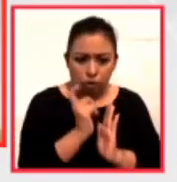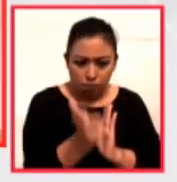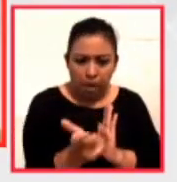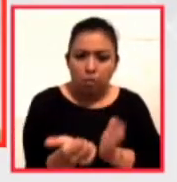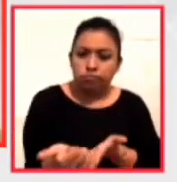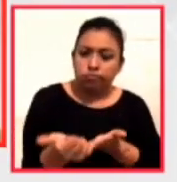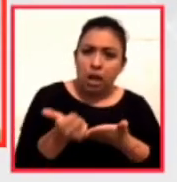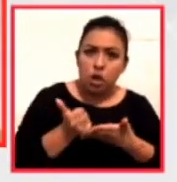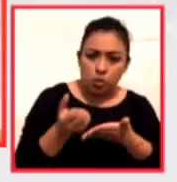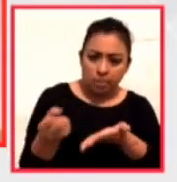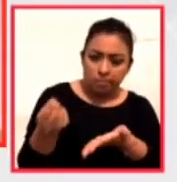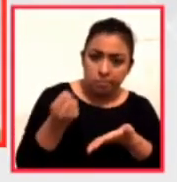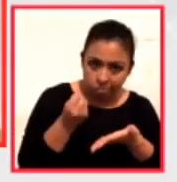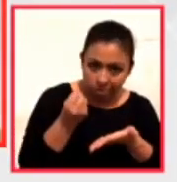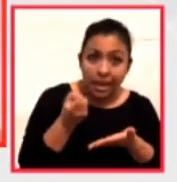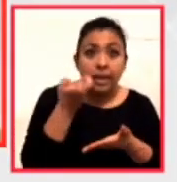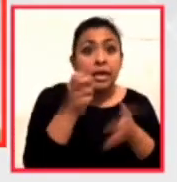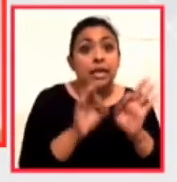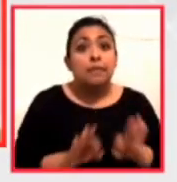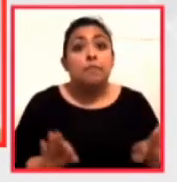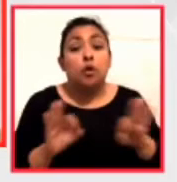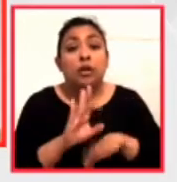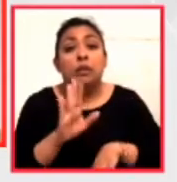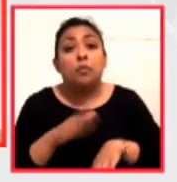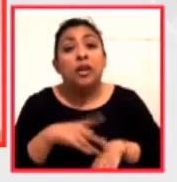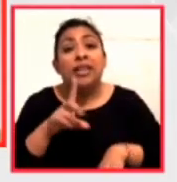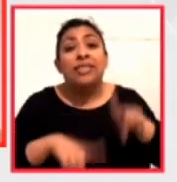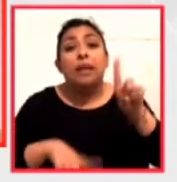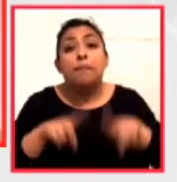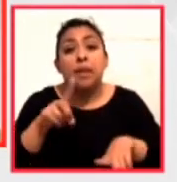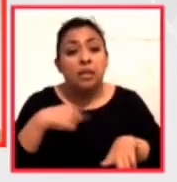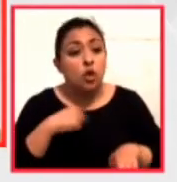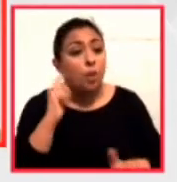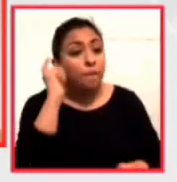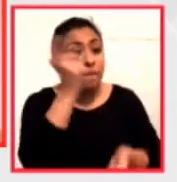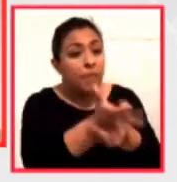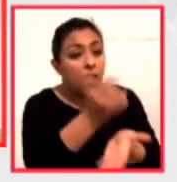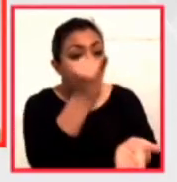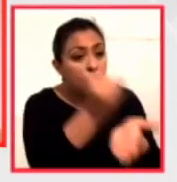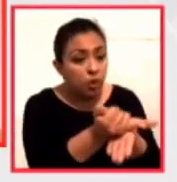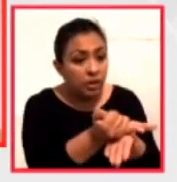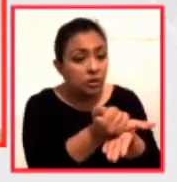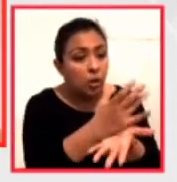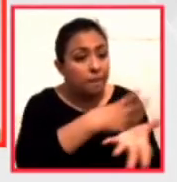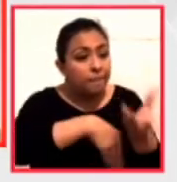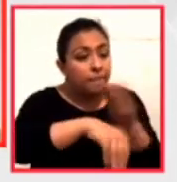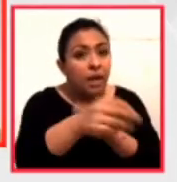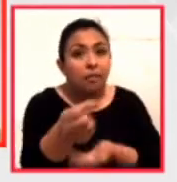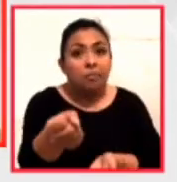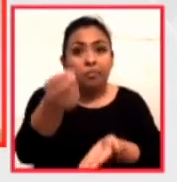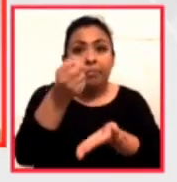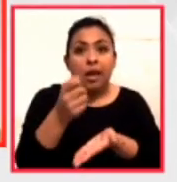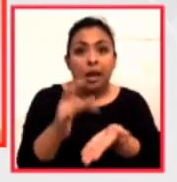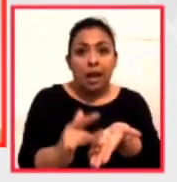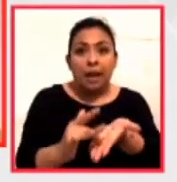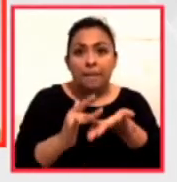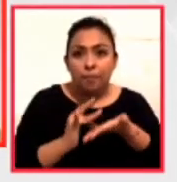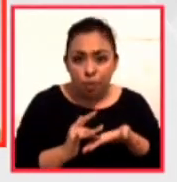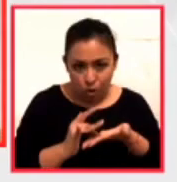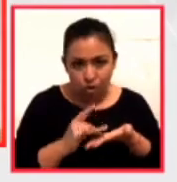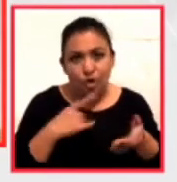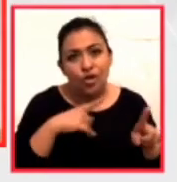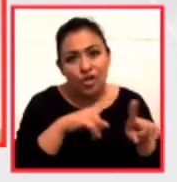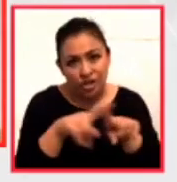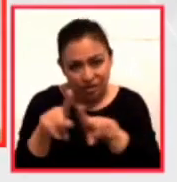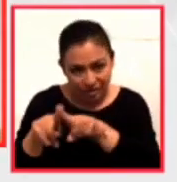va a ser muy importante porque también, de acuerdo al monto de sus contribuciones, en proporción a ellos se les está dando diferentes